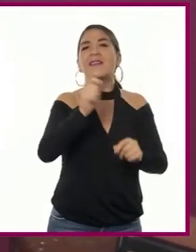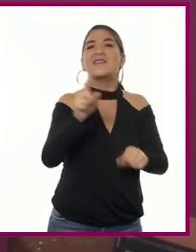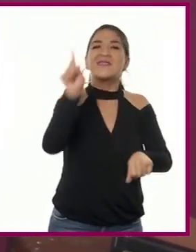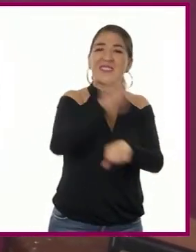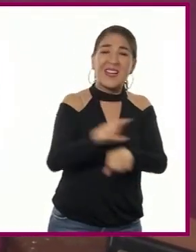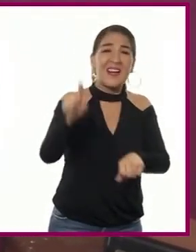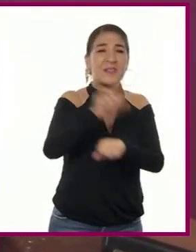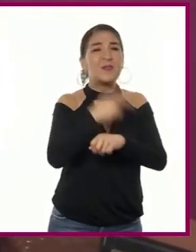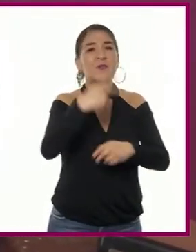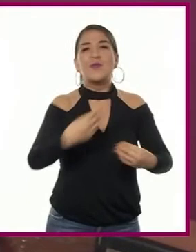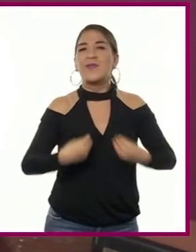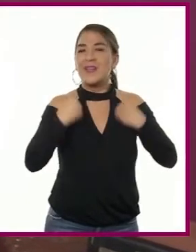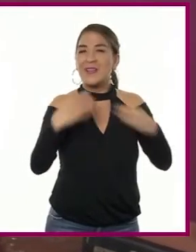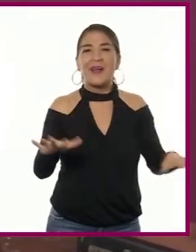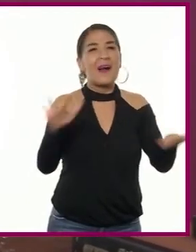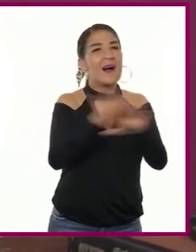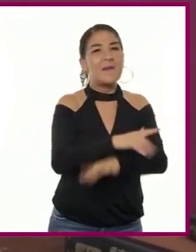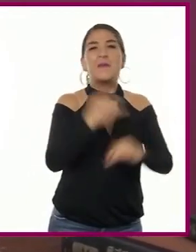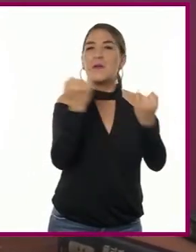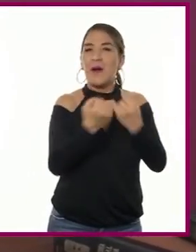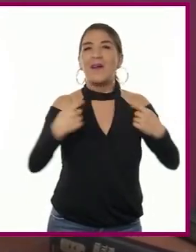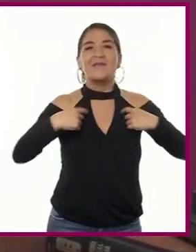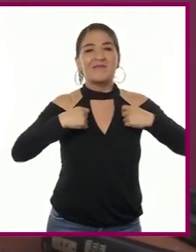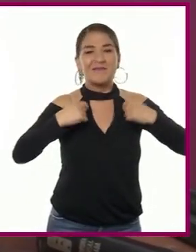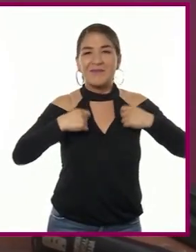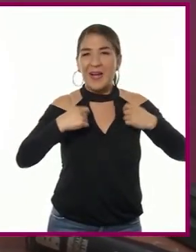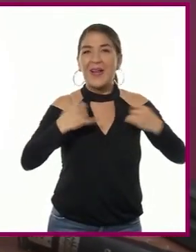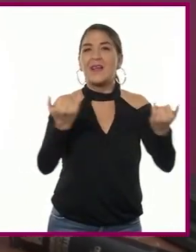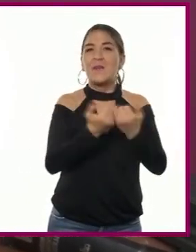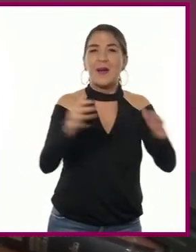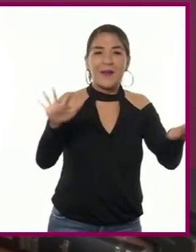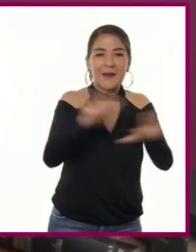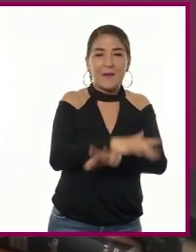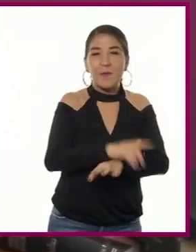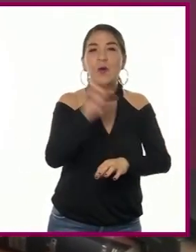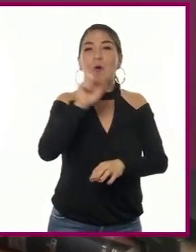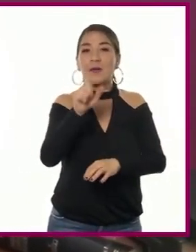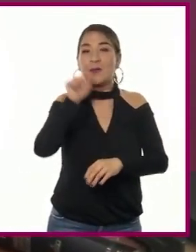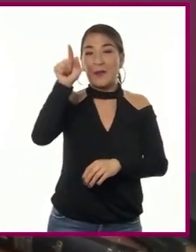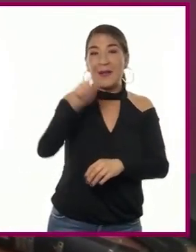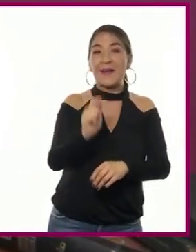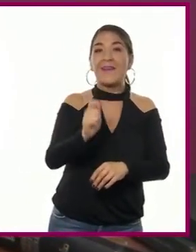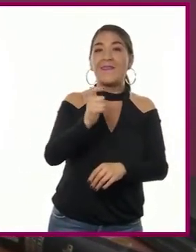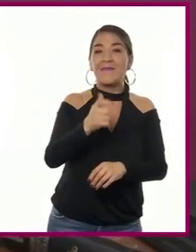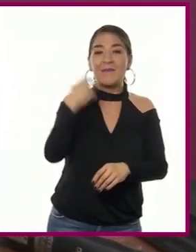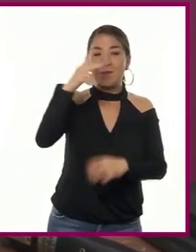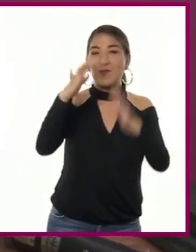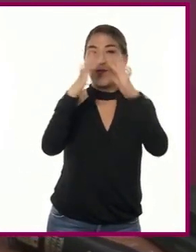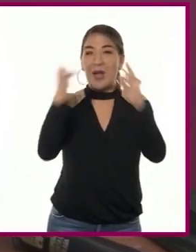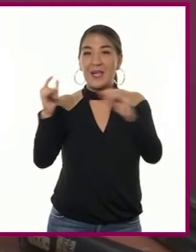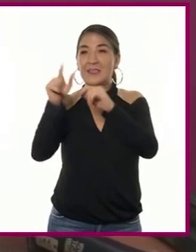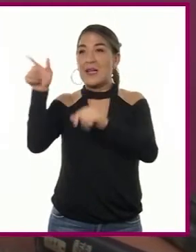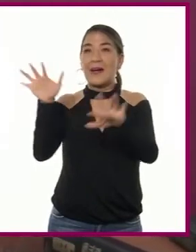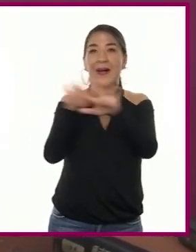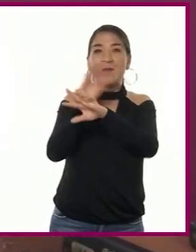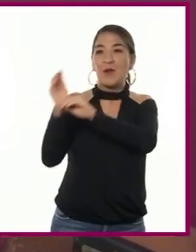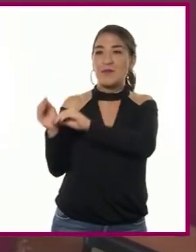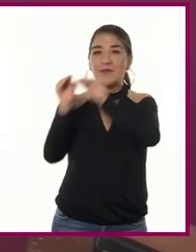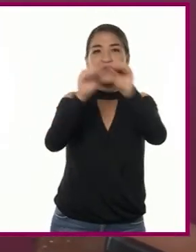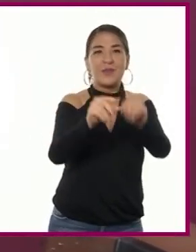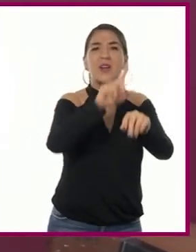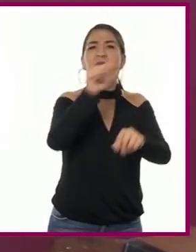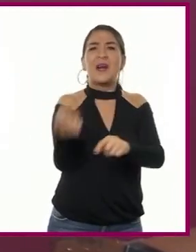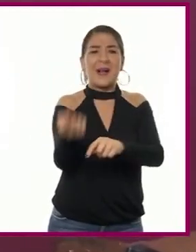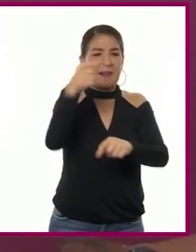diaria, como fue el caso de la vestimenta, toda vez que la llegada de la casa francesa de los Borbón a España, comenzó una difusión